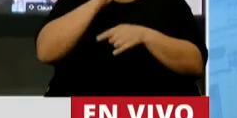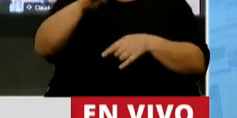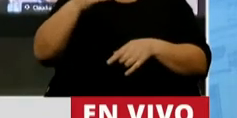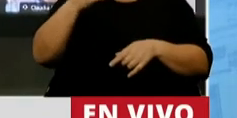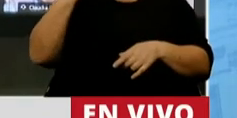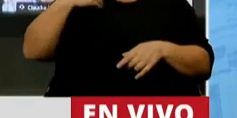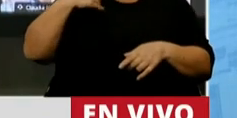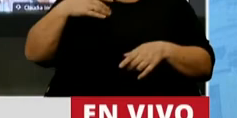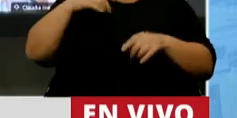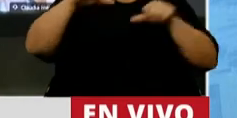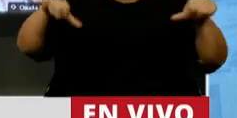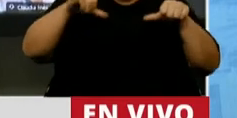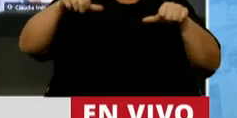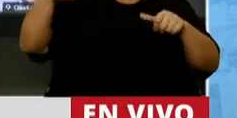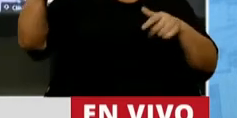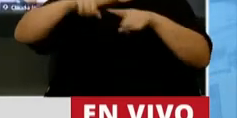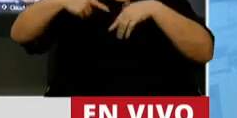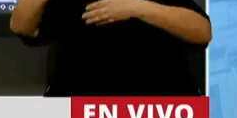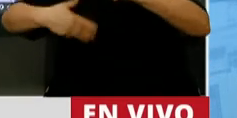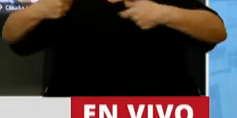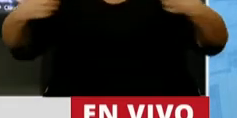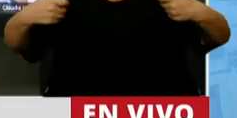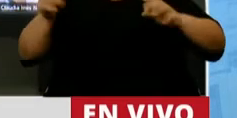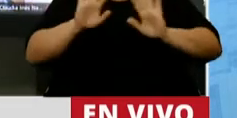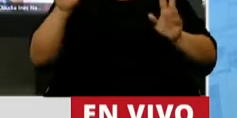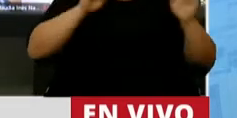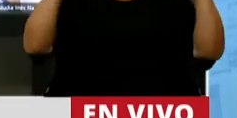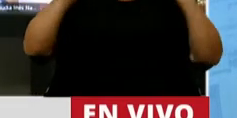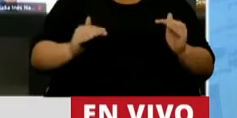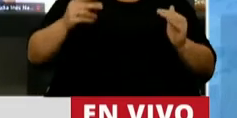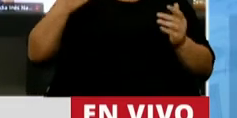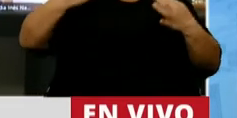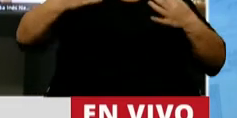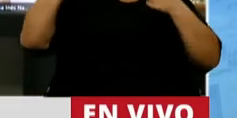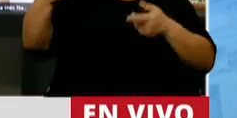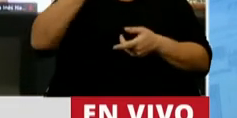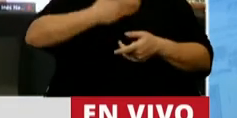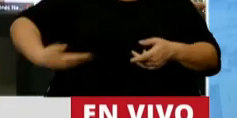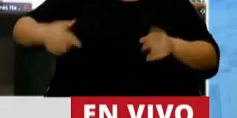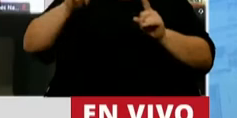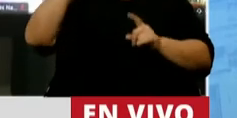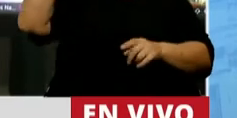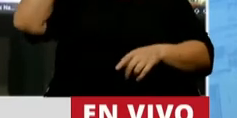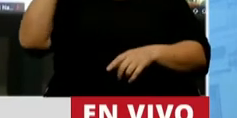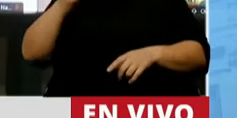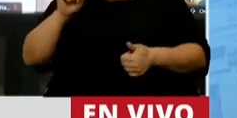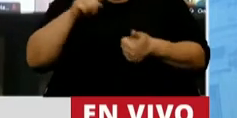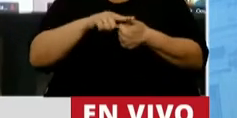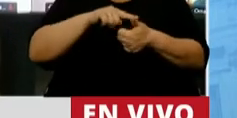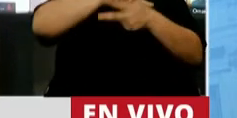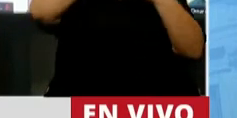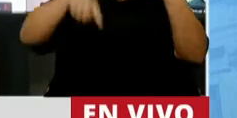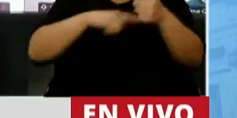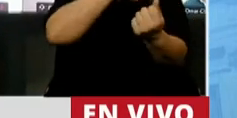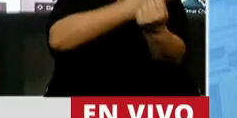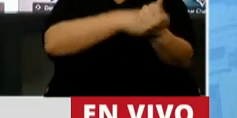banquen la fiesta de la política? Tenemos que acicar ese gasto reduciendo privilegios. Y no hablo solo del Congreso. Hablo de los tres